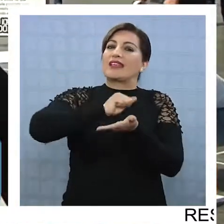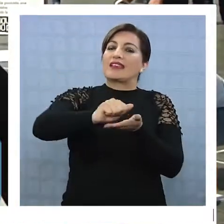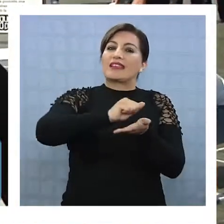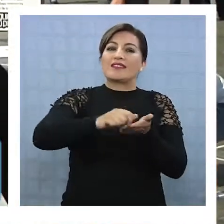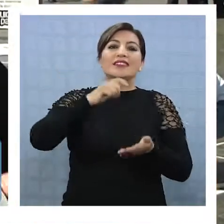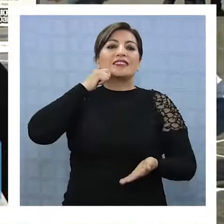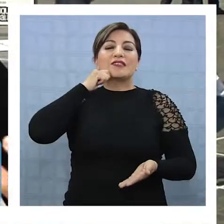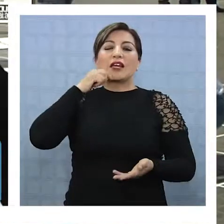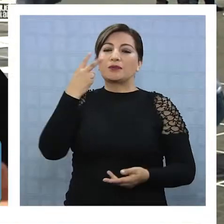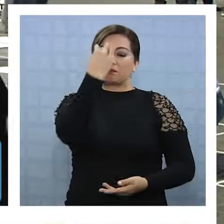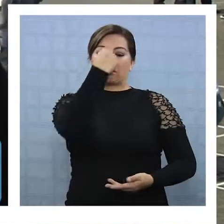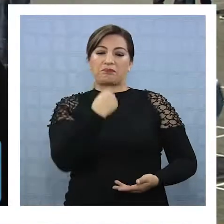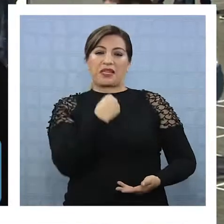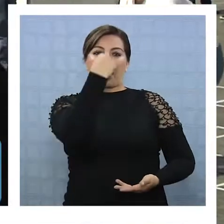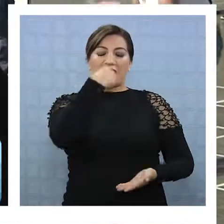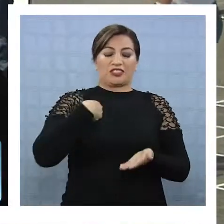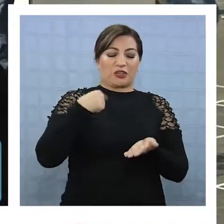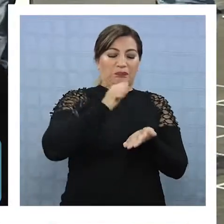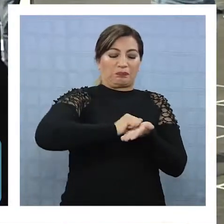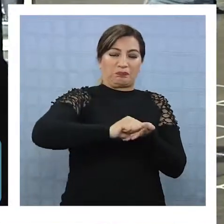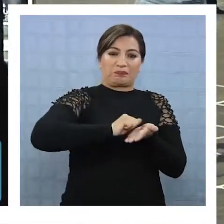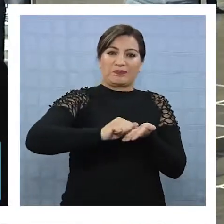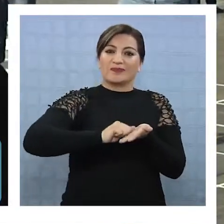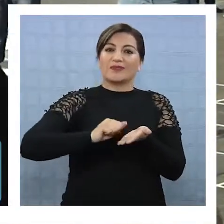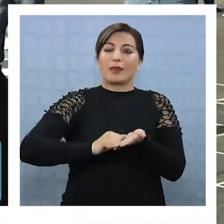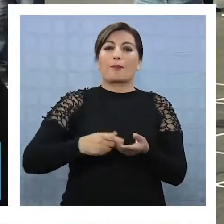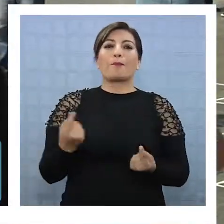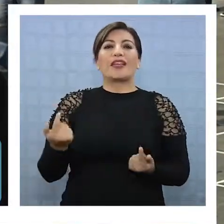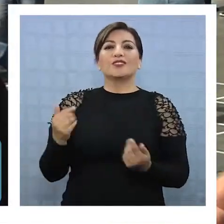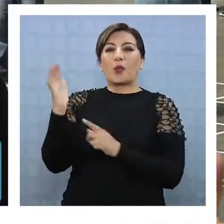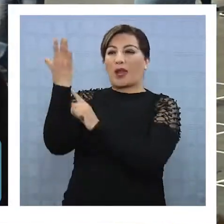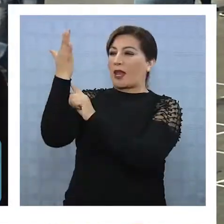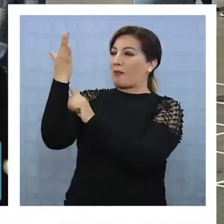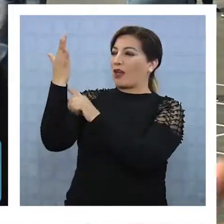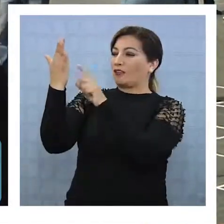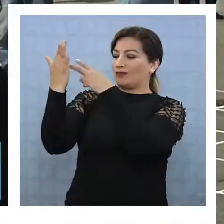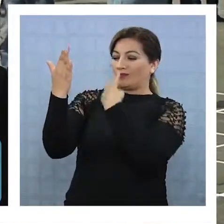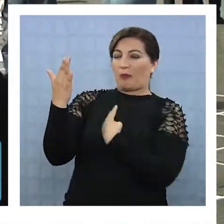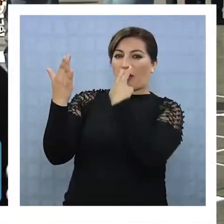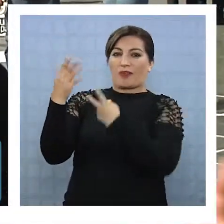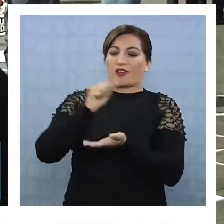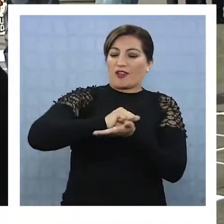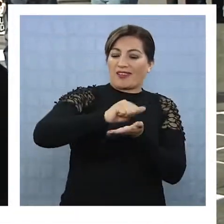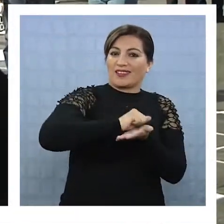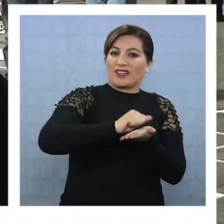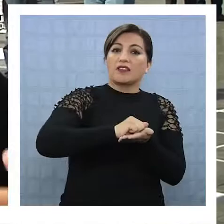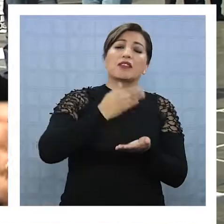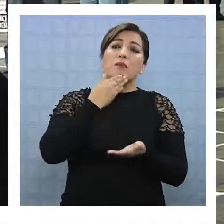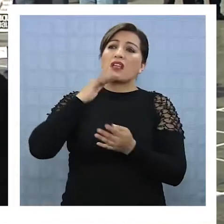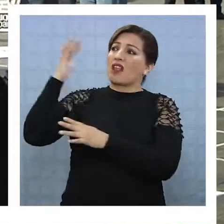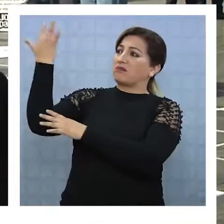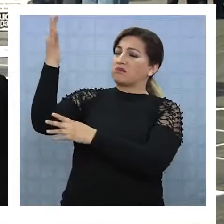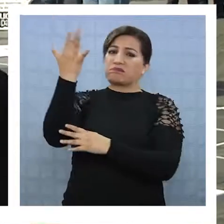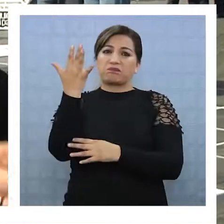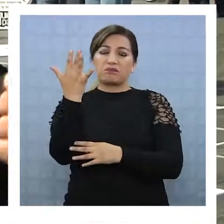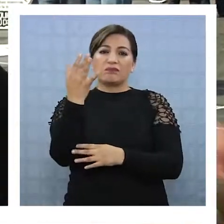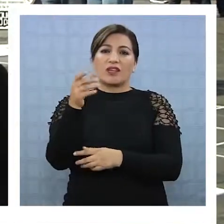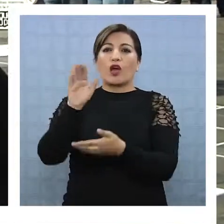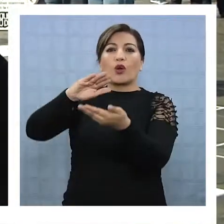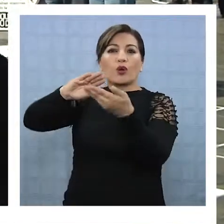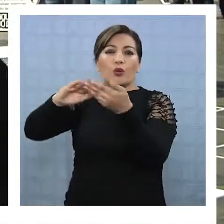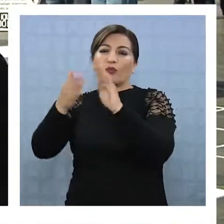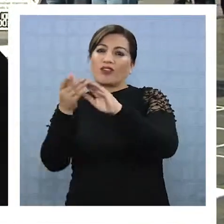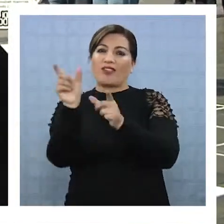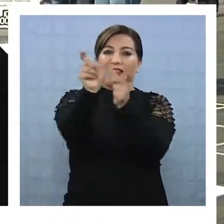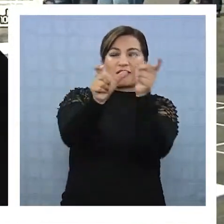gente escriba y escribir significa mirarse. Escribir significa transformar la escritura en un espejo de ellos mismos, del paisaje, de la comunidad, del